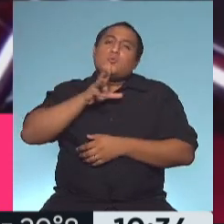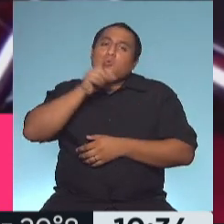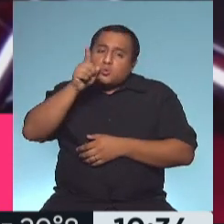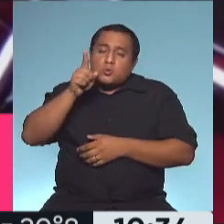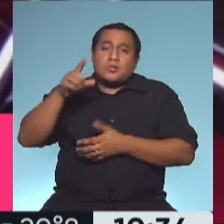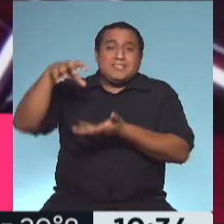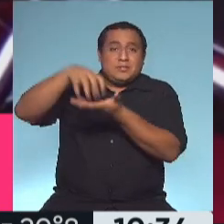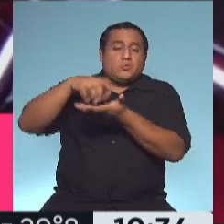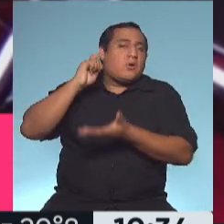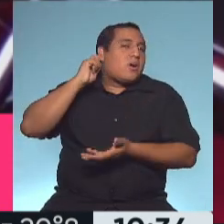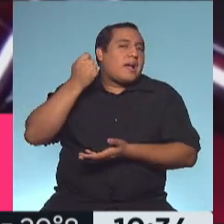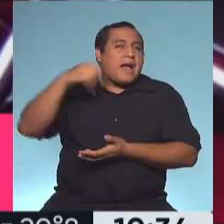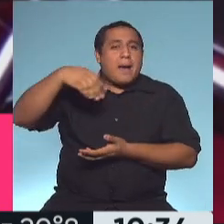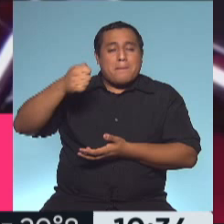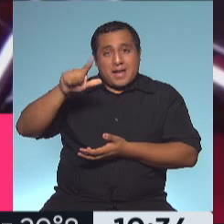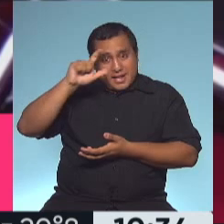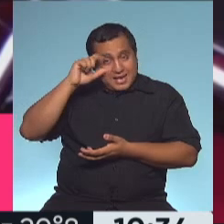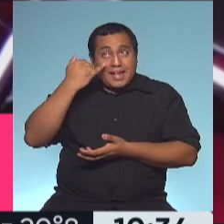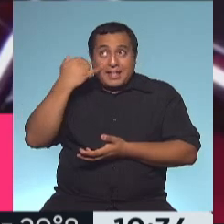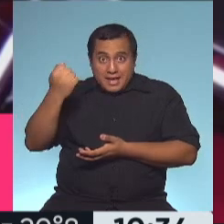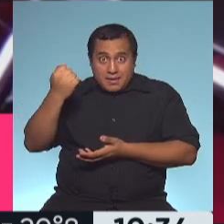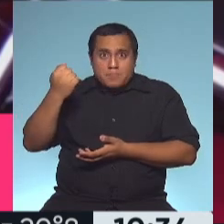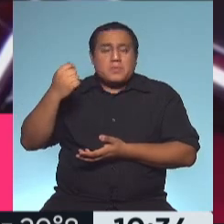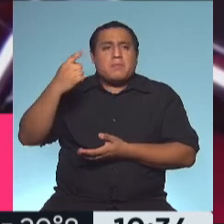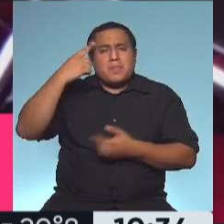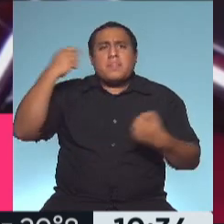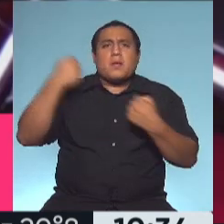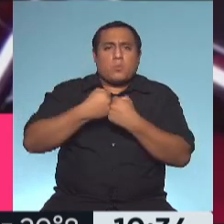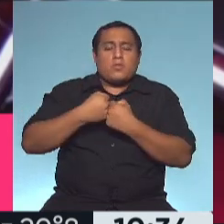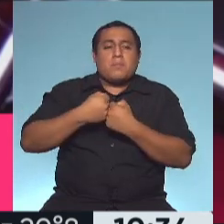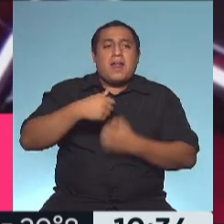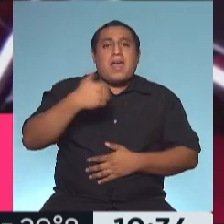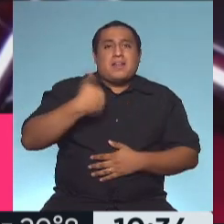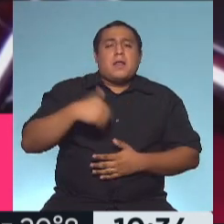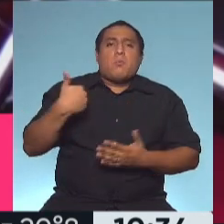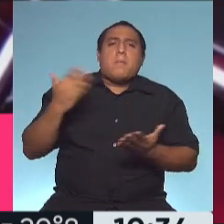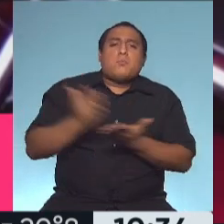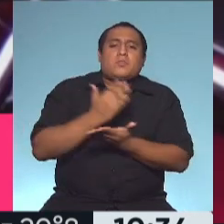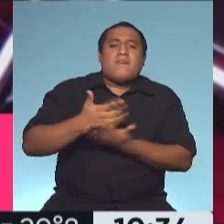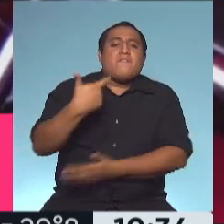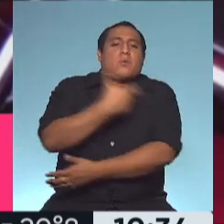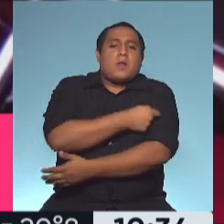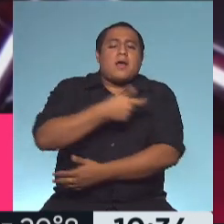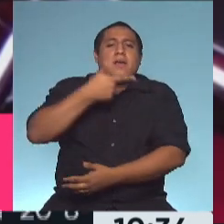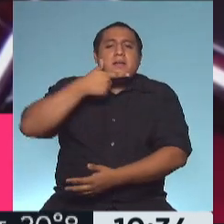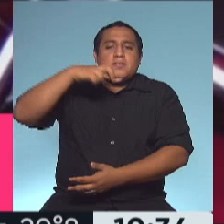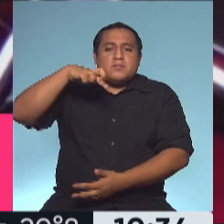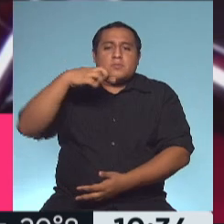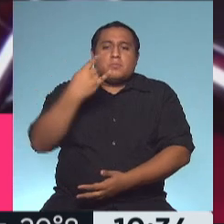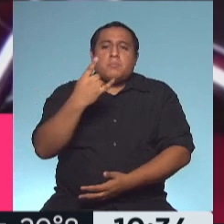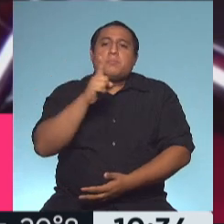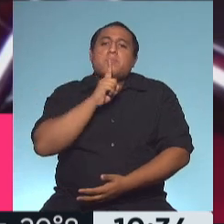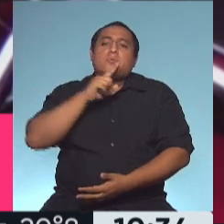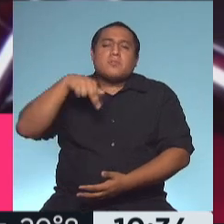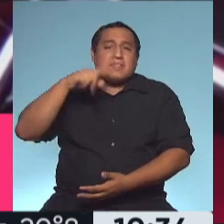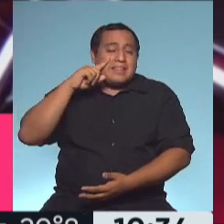Instituto Gamaleya para producir en el país la vacuna Sputnik V. Pero se había anunciado que esto